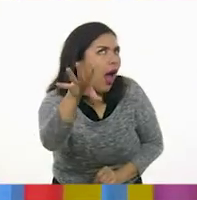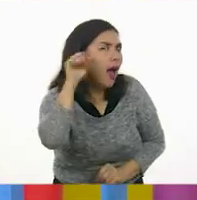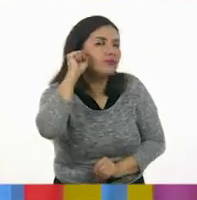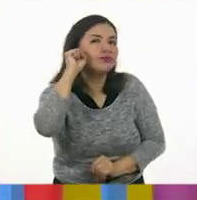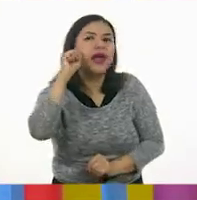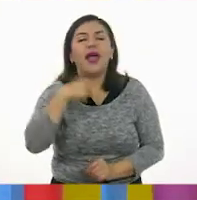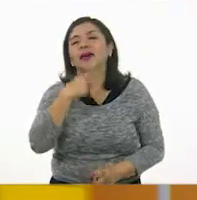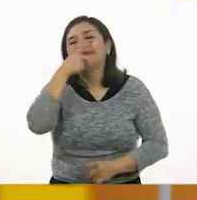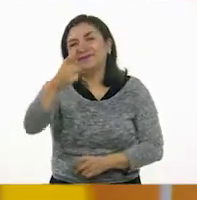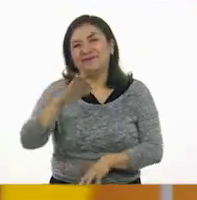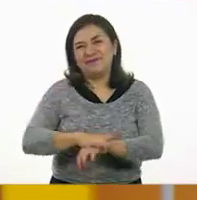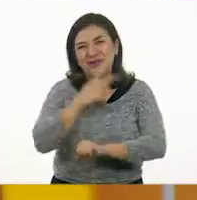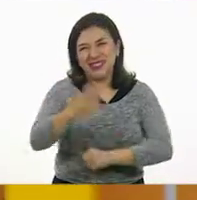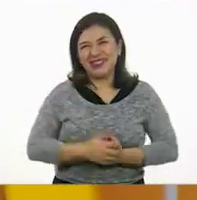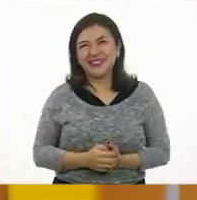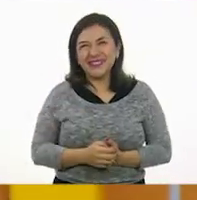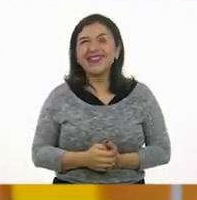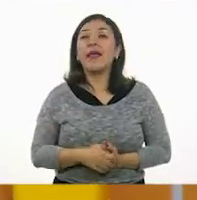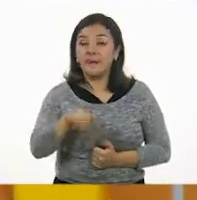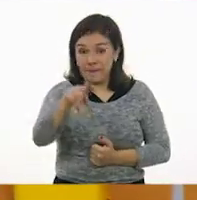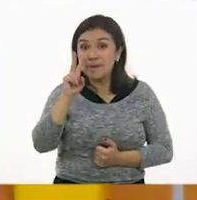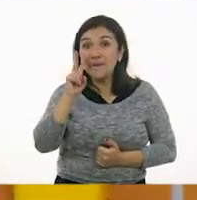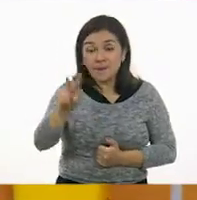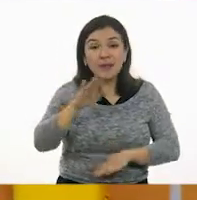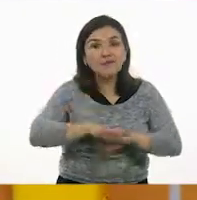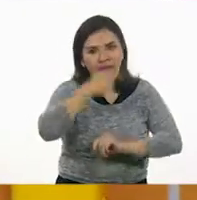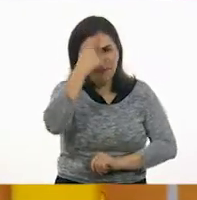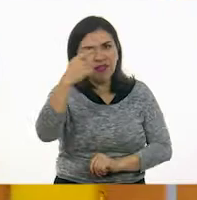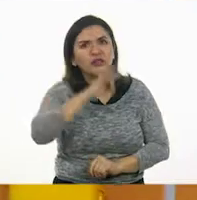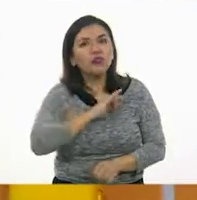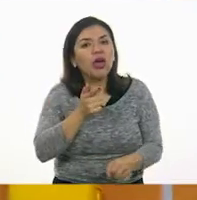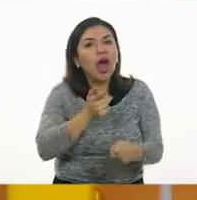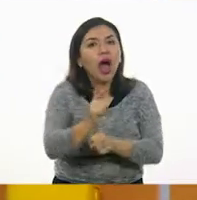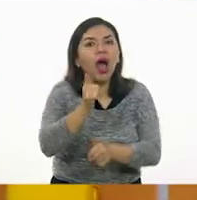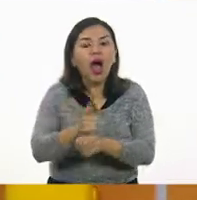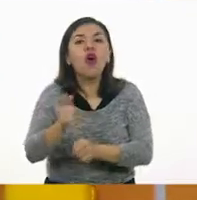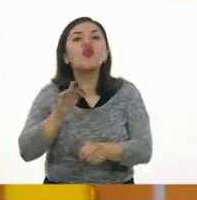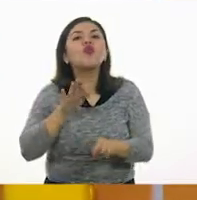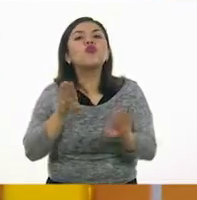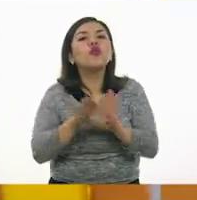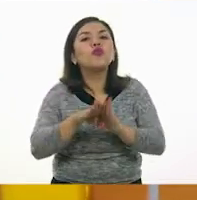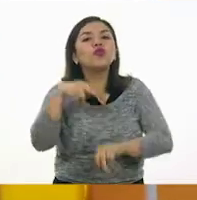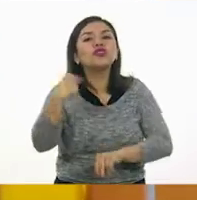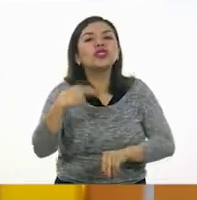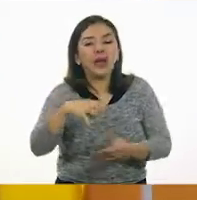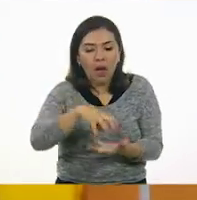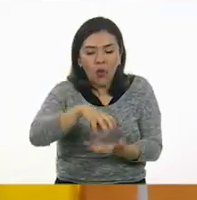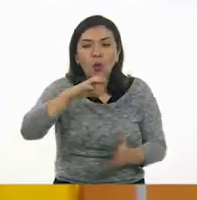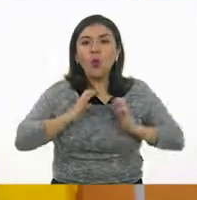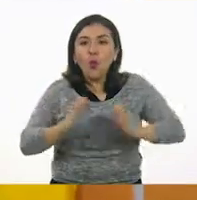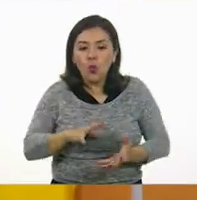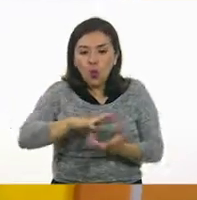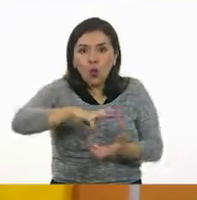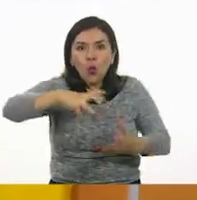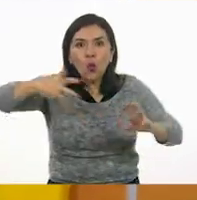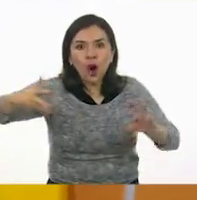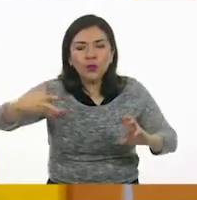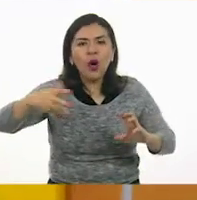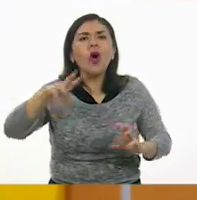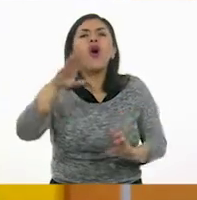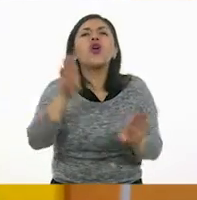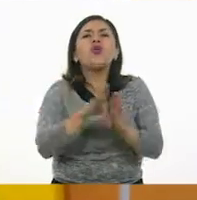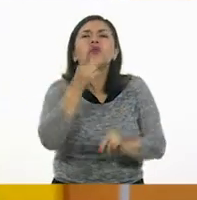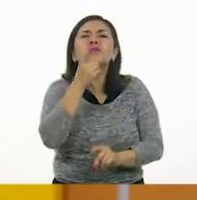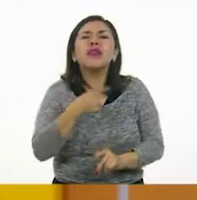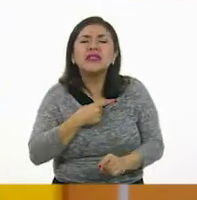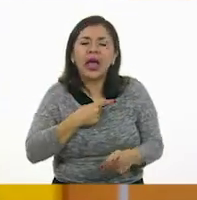que ellas y ellos me dijeron. Y notaron, niñas y niños, cómo es más fácil descubrir el cuerpo geométrico. Porque, como tú me decías, no, ¿cuántos vértices?